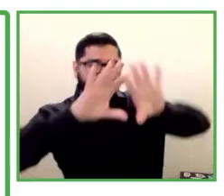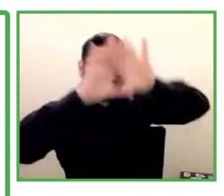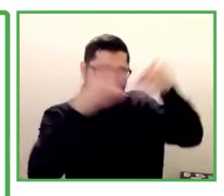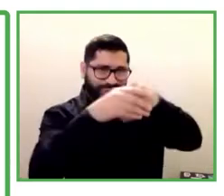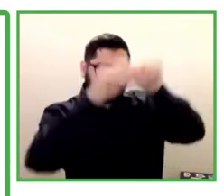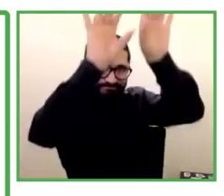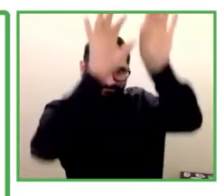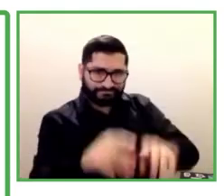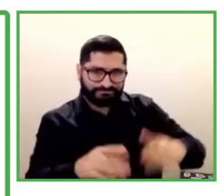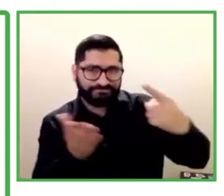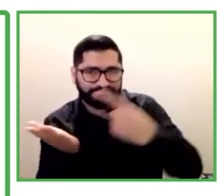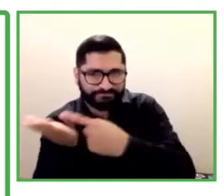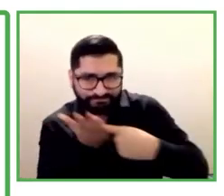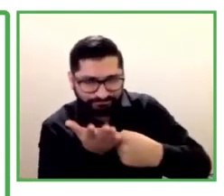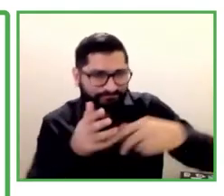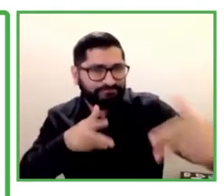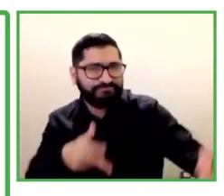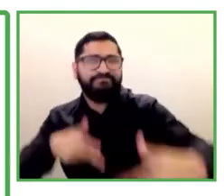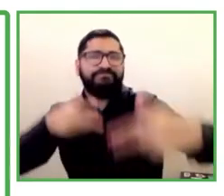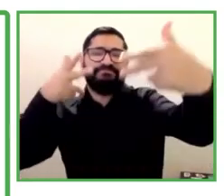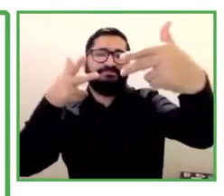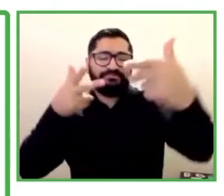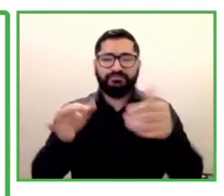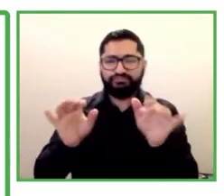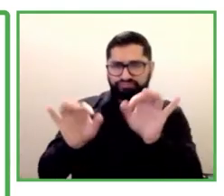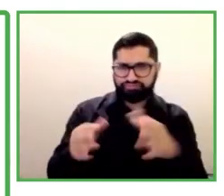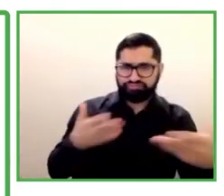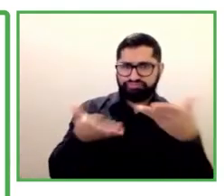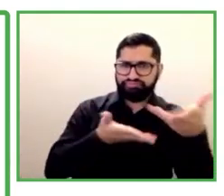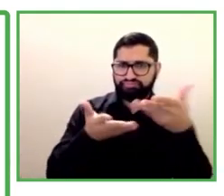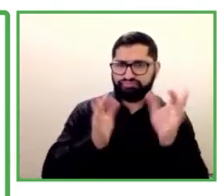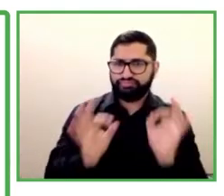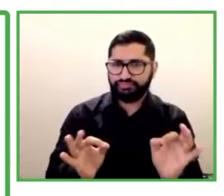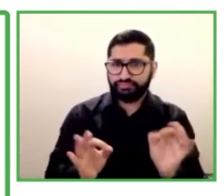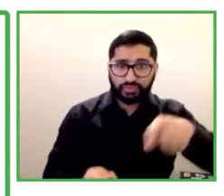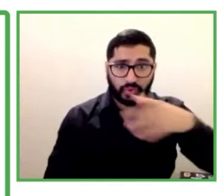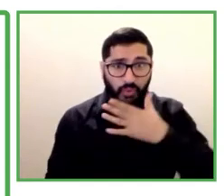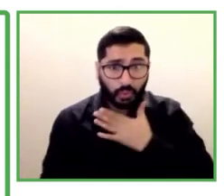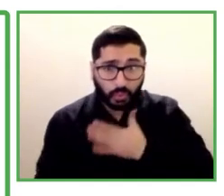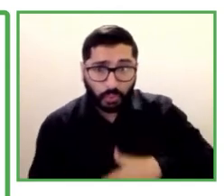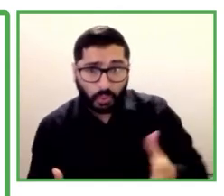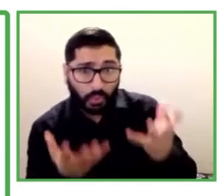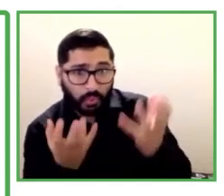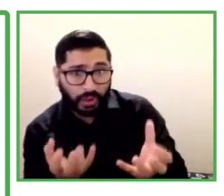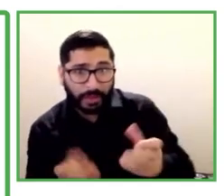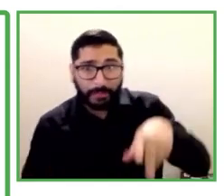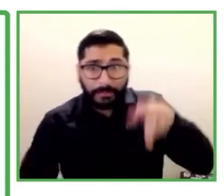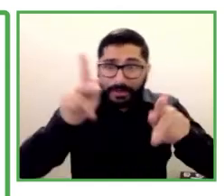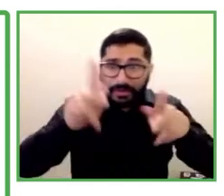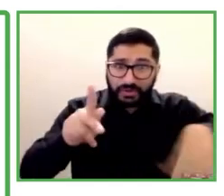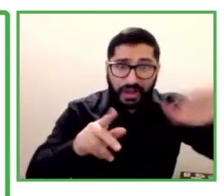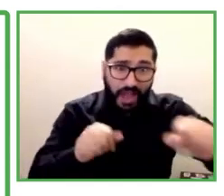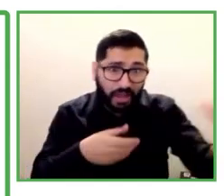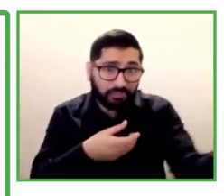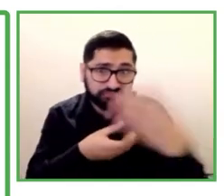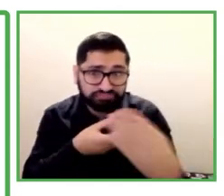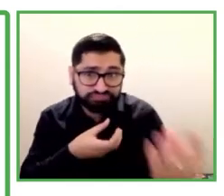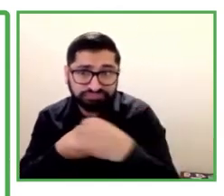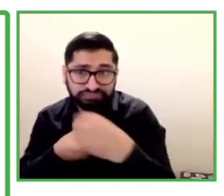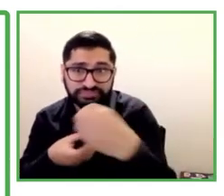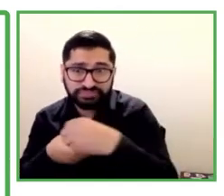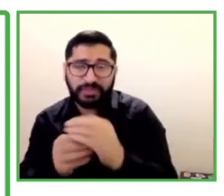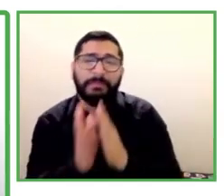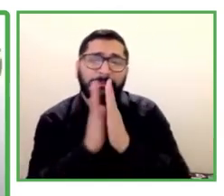con discapacidades en el mercado global, por favor, contáctenos para que las personas con discapacidades puedan continuar viviendo una vida de independencia,